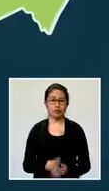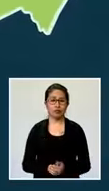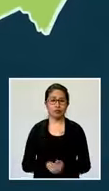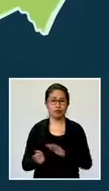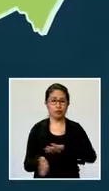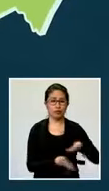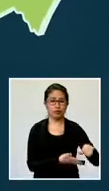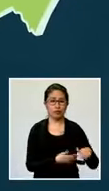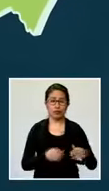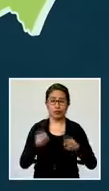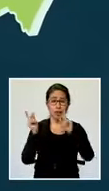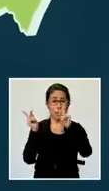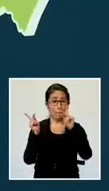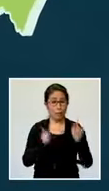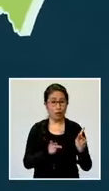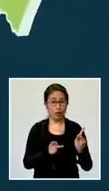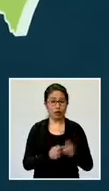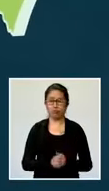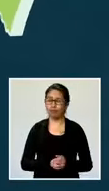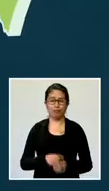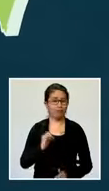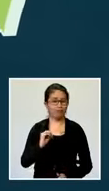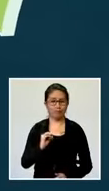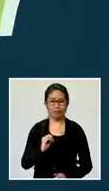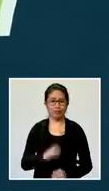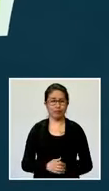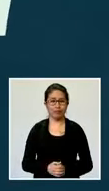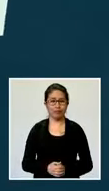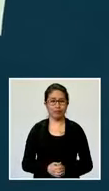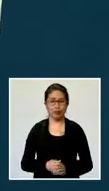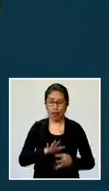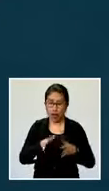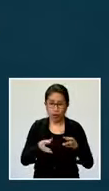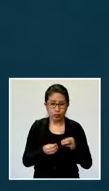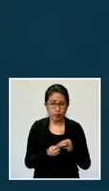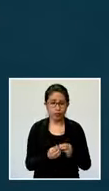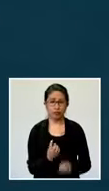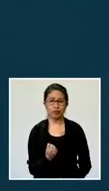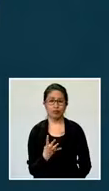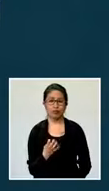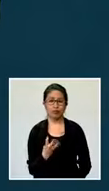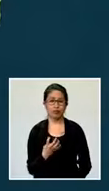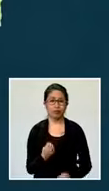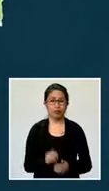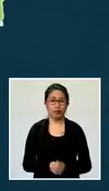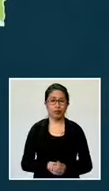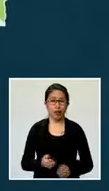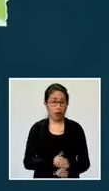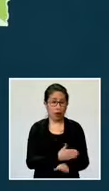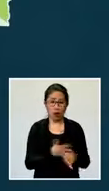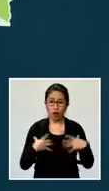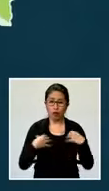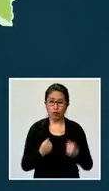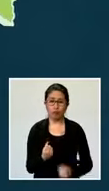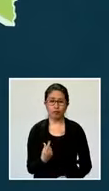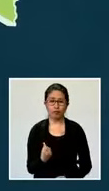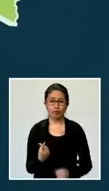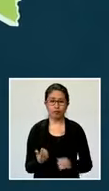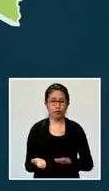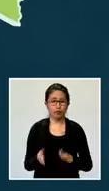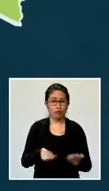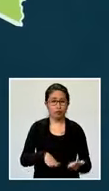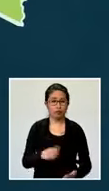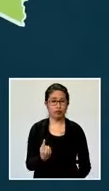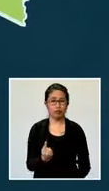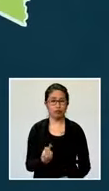Departamento de Pando, sin contagios nuevos, personas contagiadas, 14, pacientes recuperados, 11, decesos, 1.